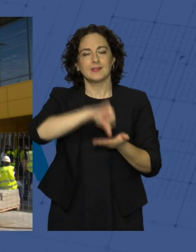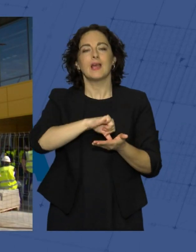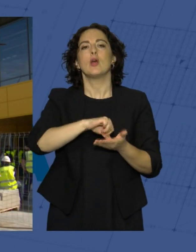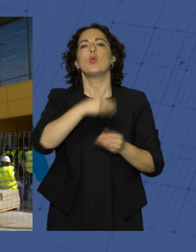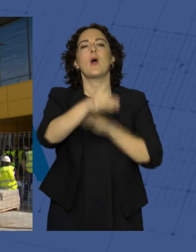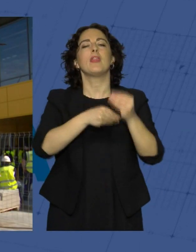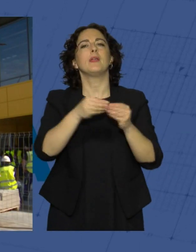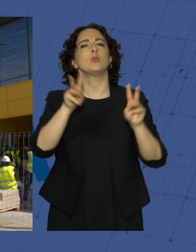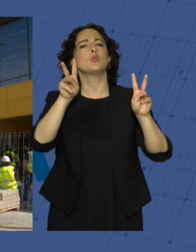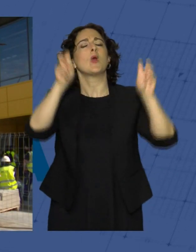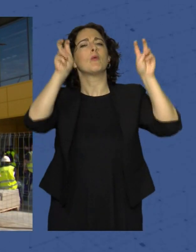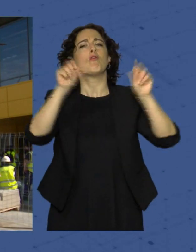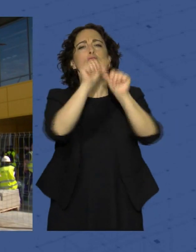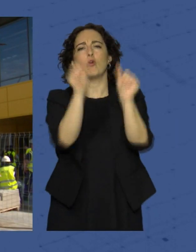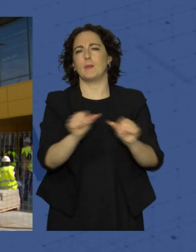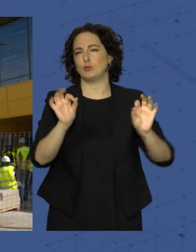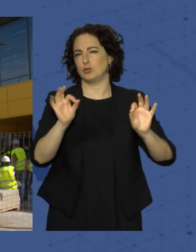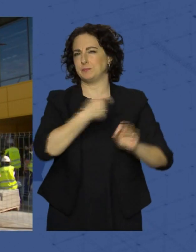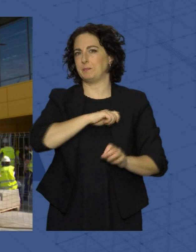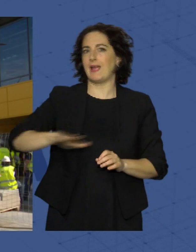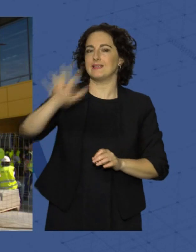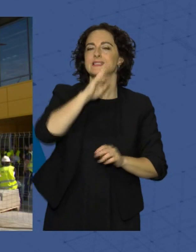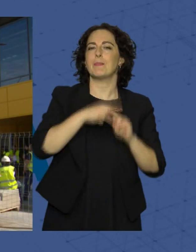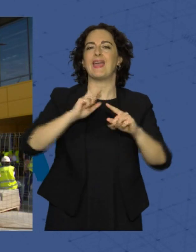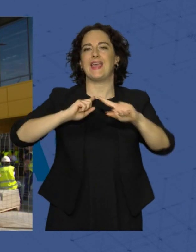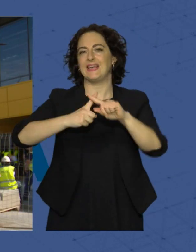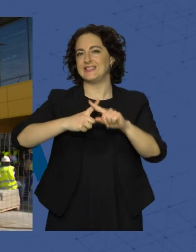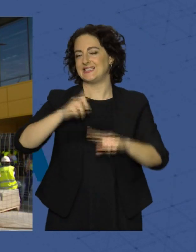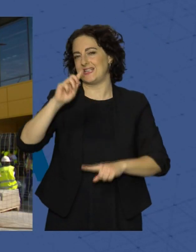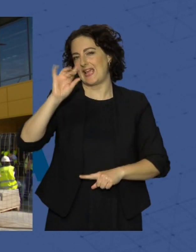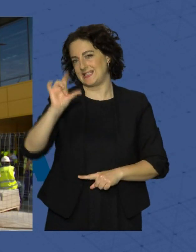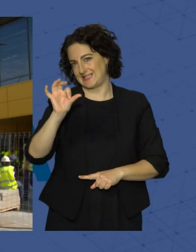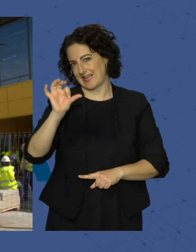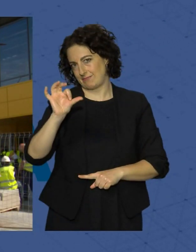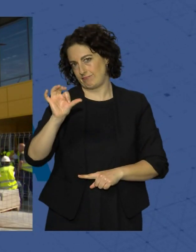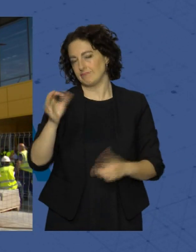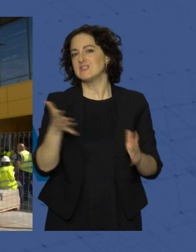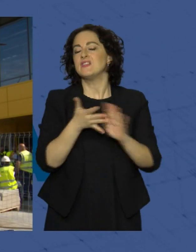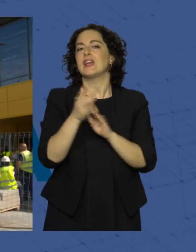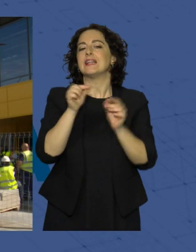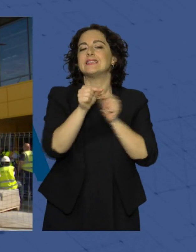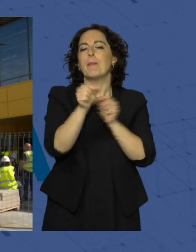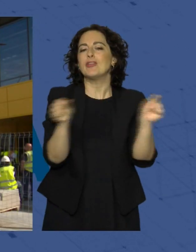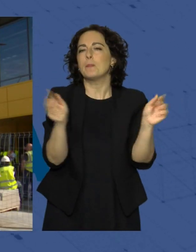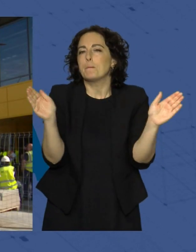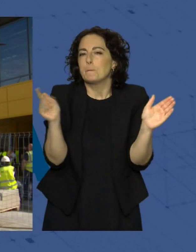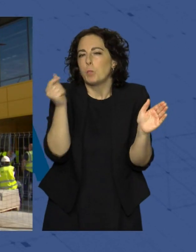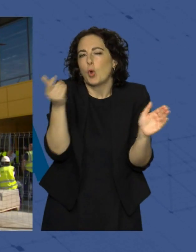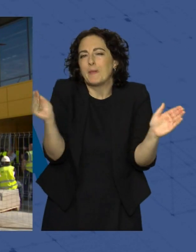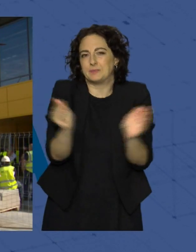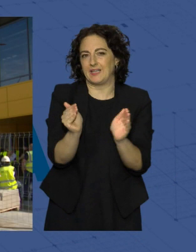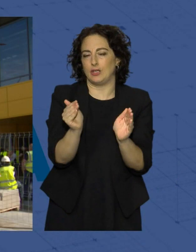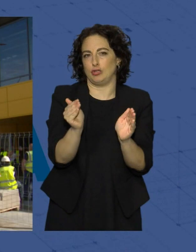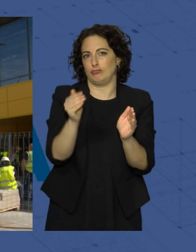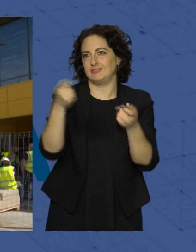estrenando formato en España, formato XS. ¿Qué significa esto? Que tendrá un tamaño un poquito más pequeño que las